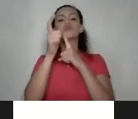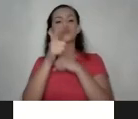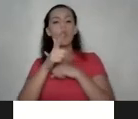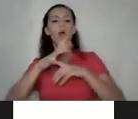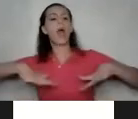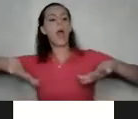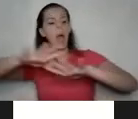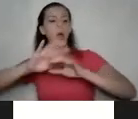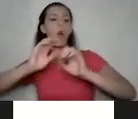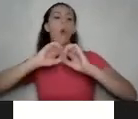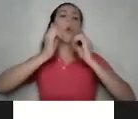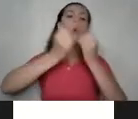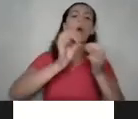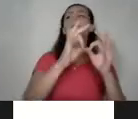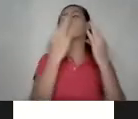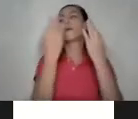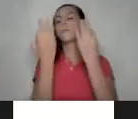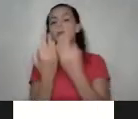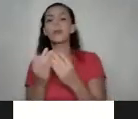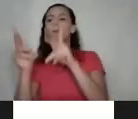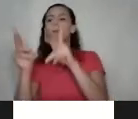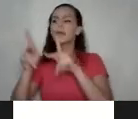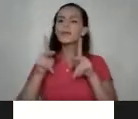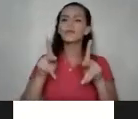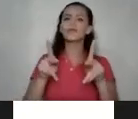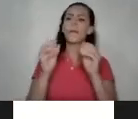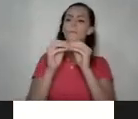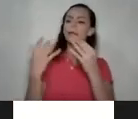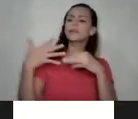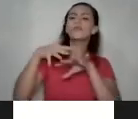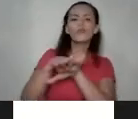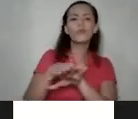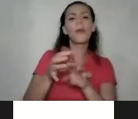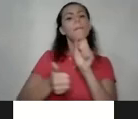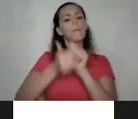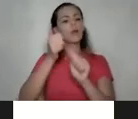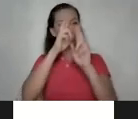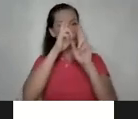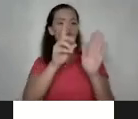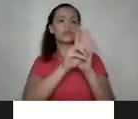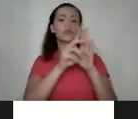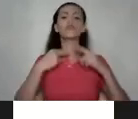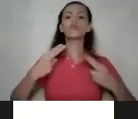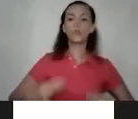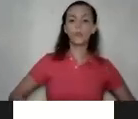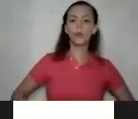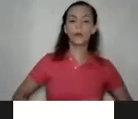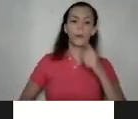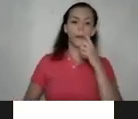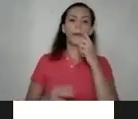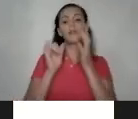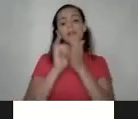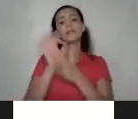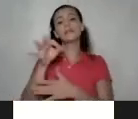organizaciones familias personas más inclusivas y mayor respeto a los derechos humanos y erradicar estas formas de